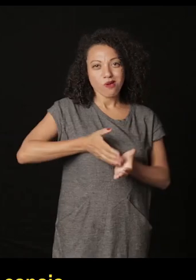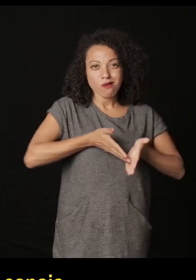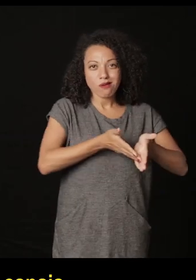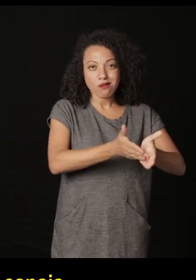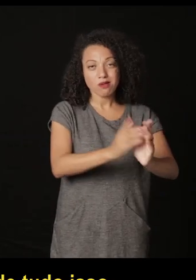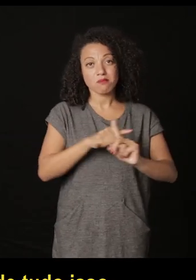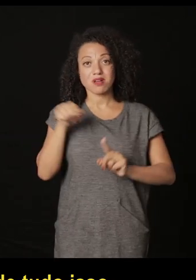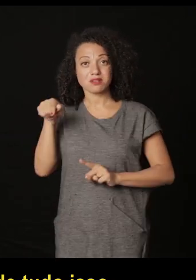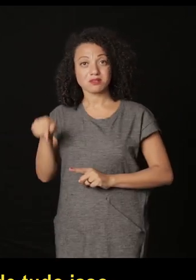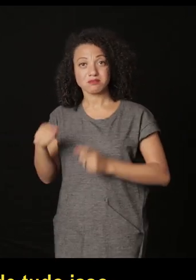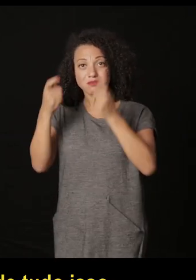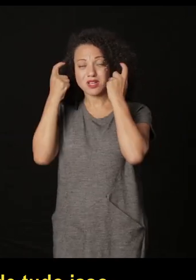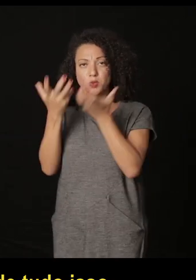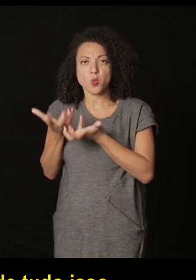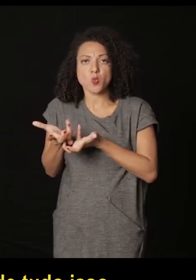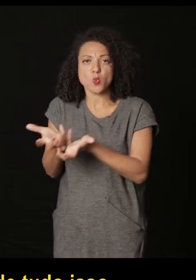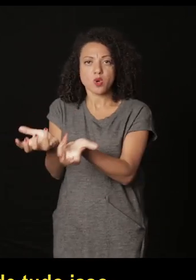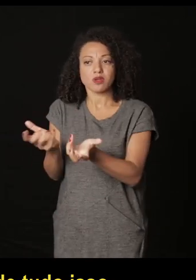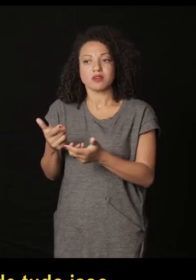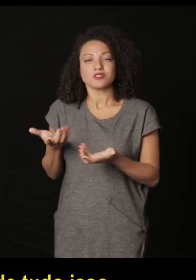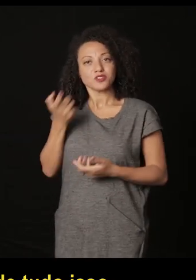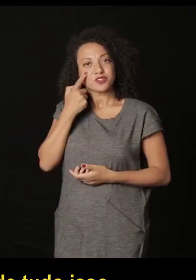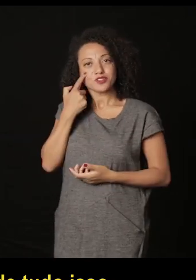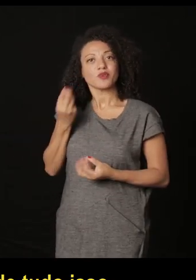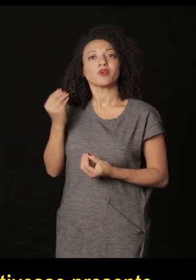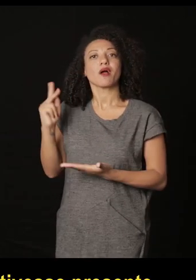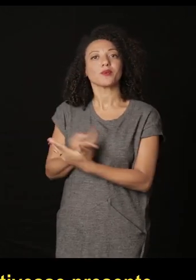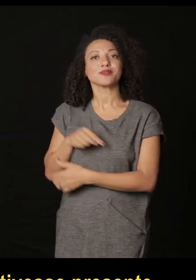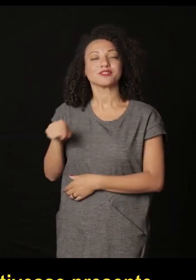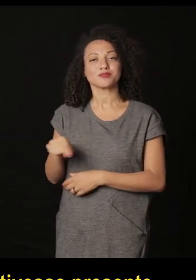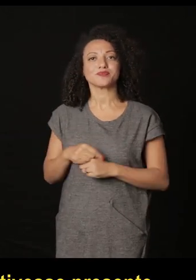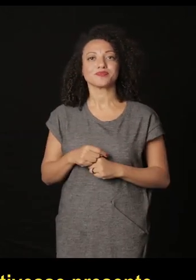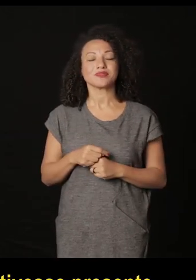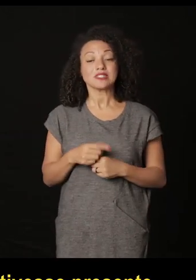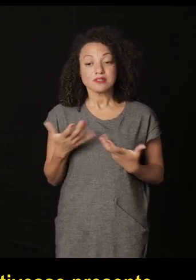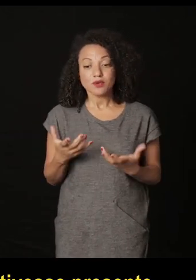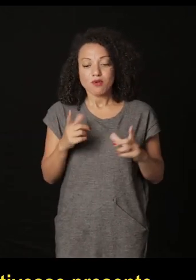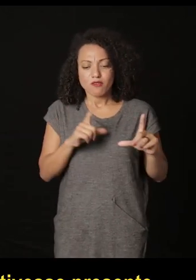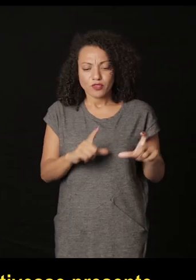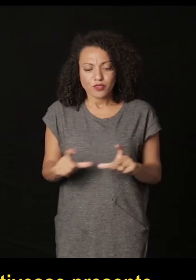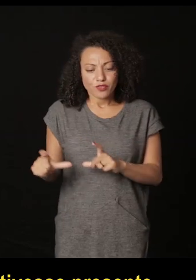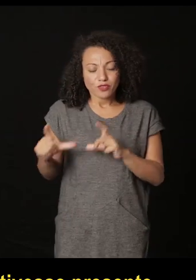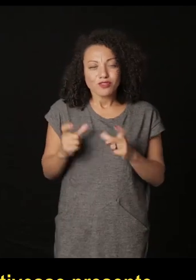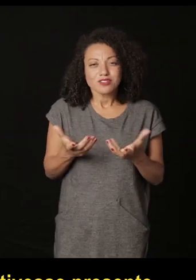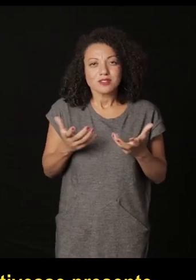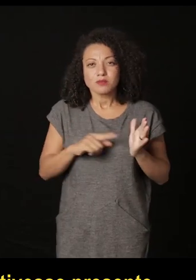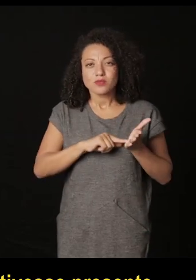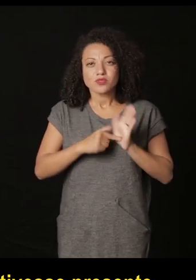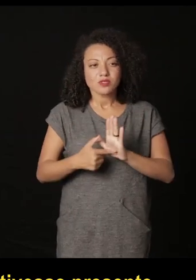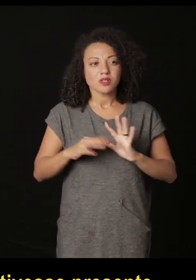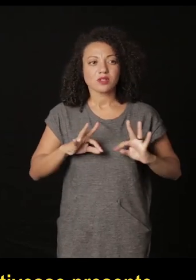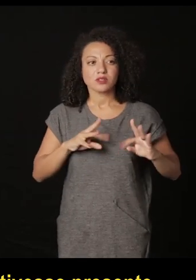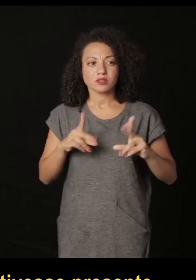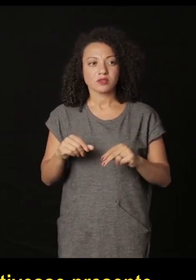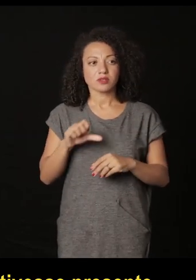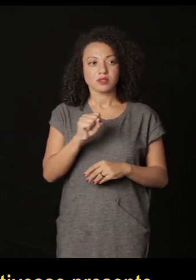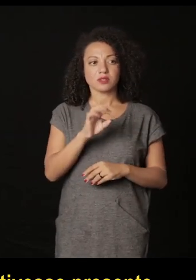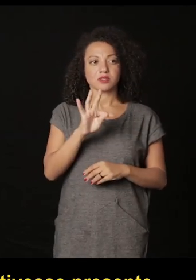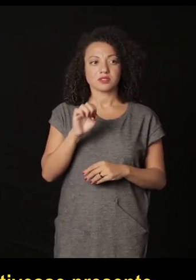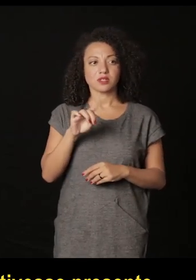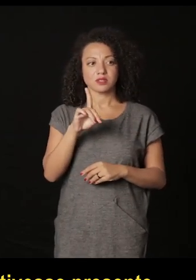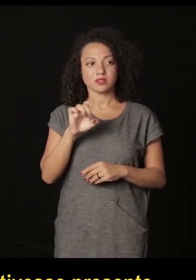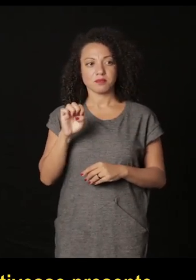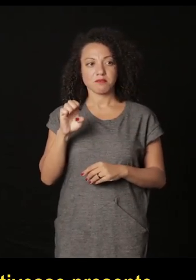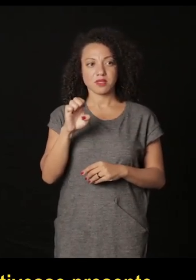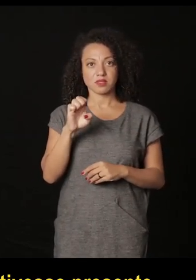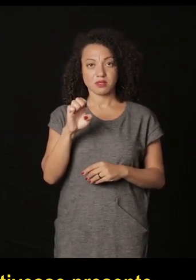secamos y ahora pues vemos las consecuencias de todo esto entonces ellos querían que todo esto estuviera vertido en digamos